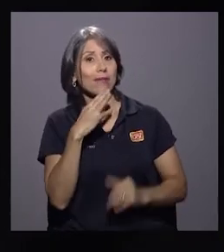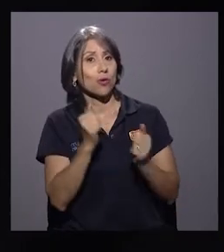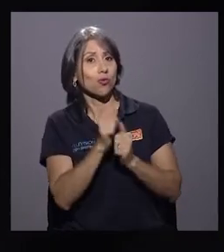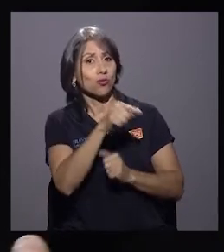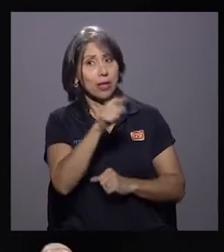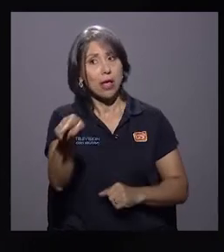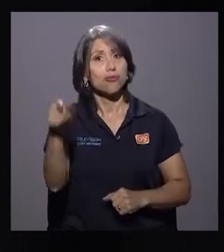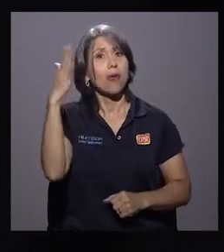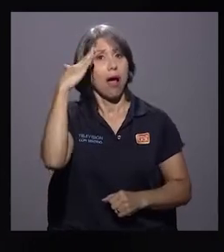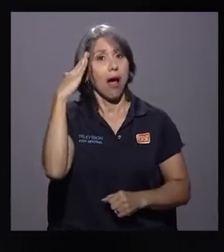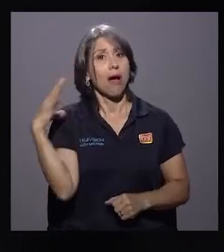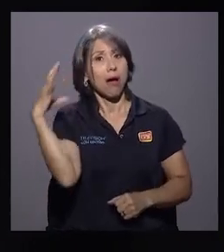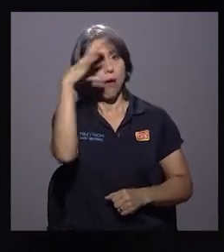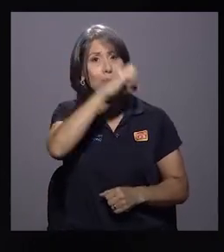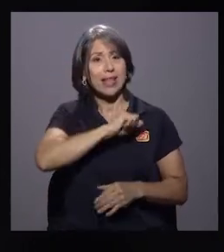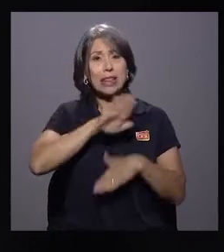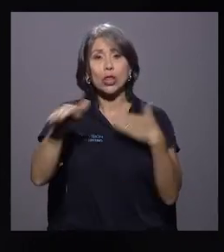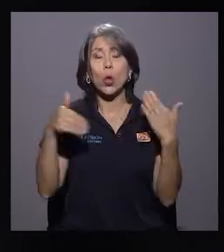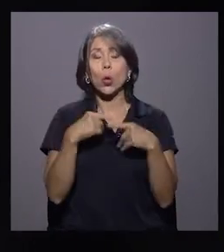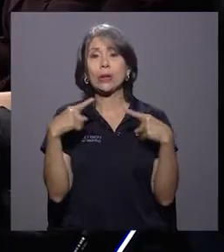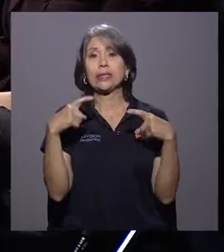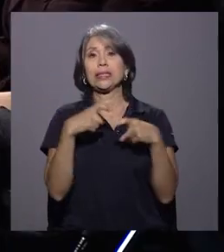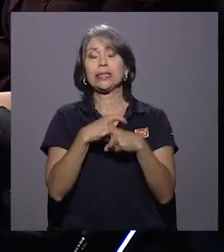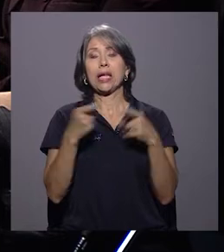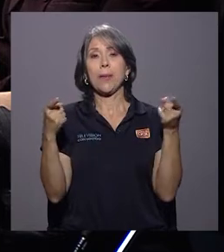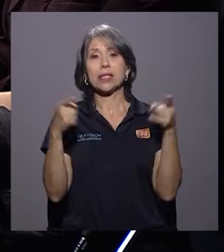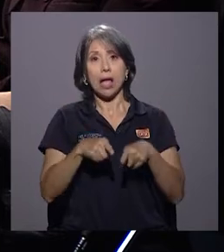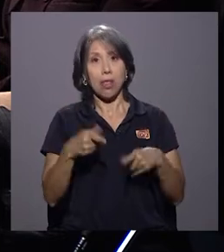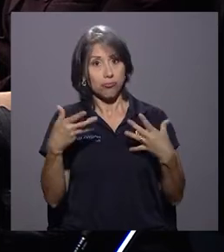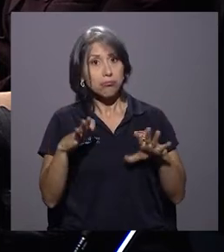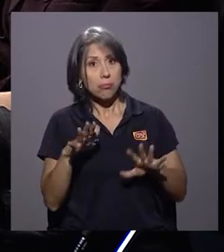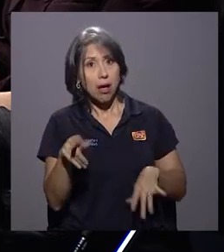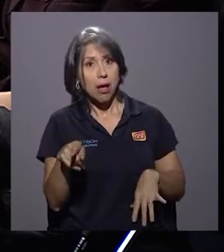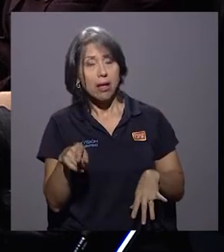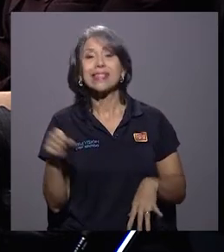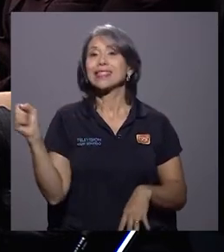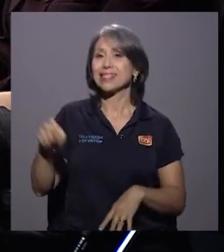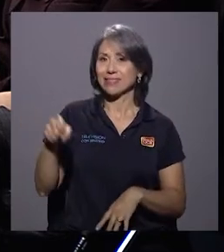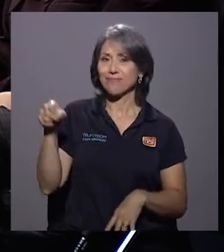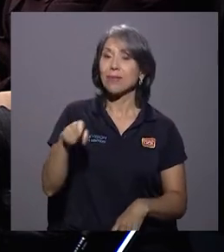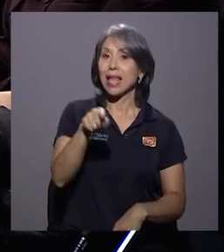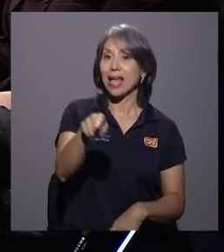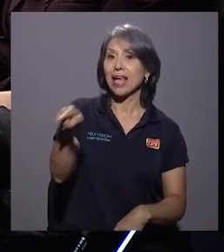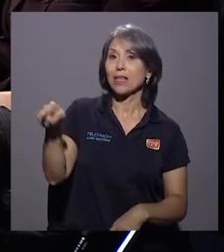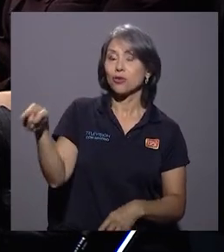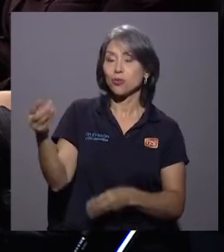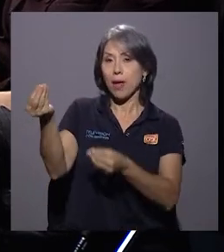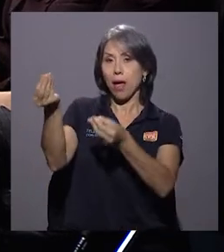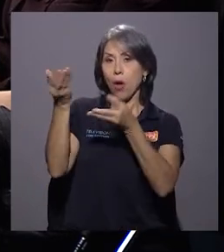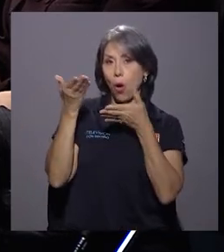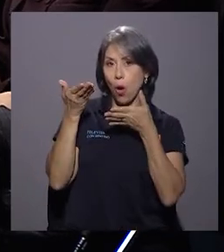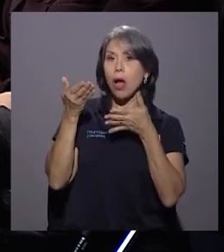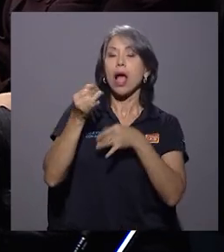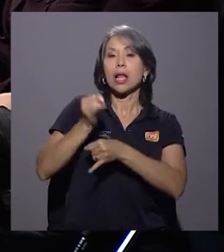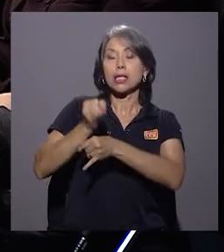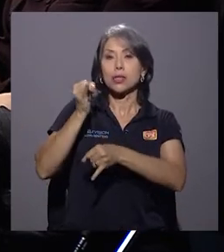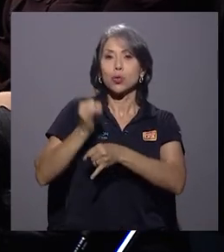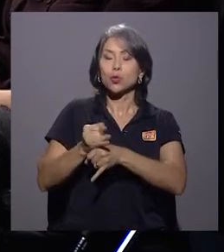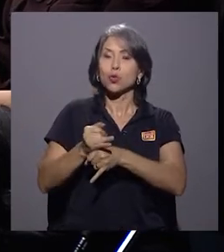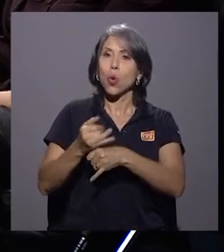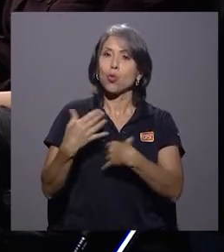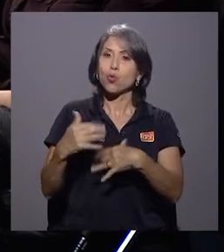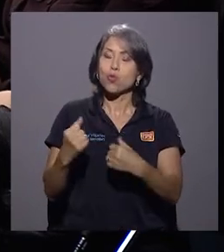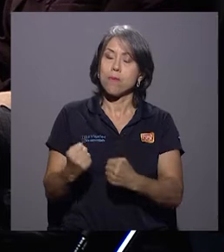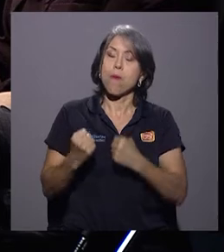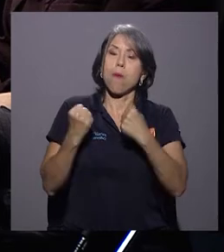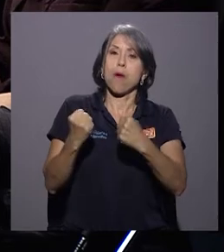que ha pasado y se lo han externado de esa manera? Sí. Ellos me han externado, por un lado, el potencial que tiene la institución en la